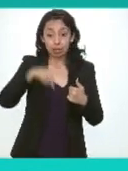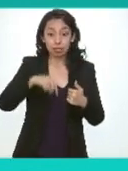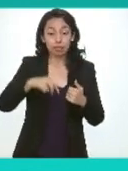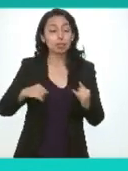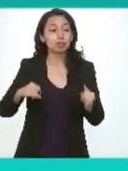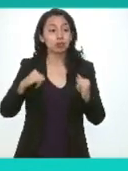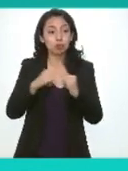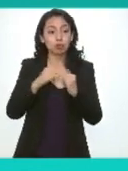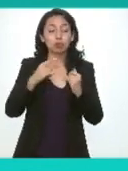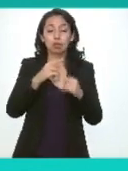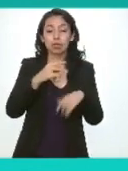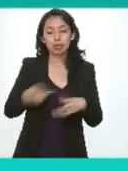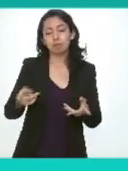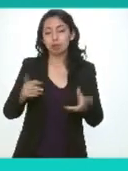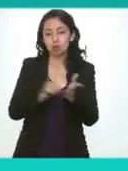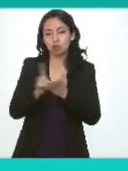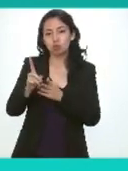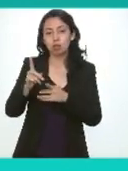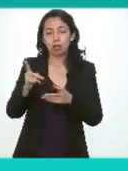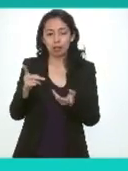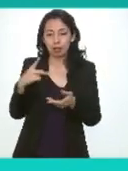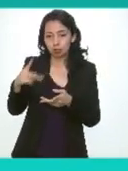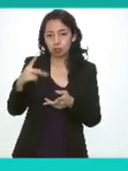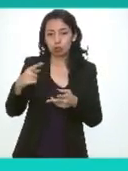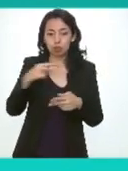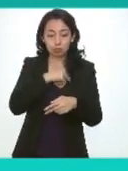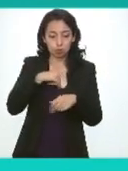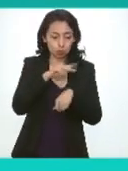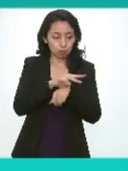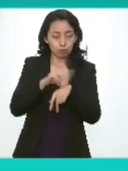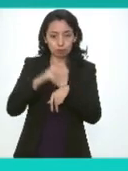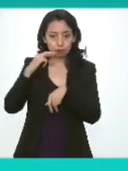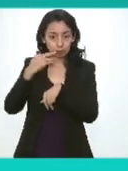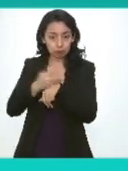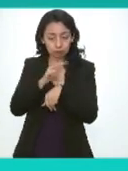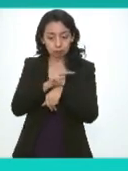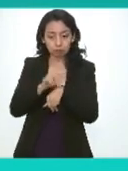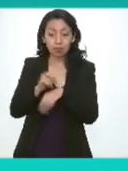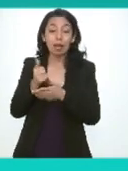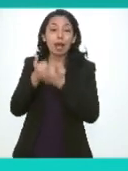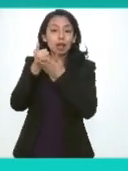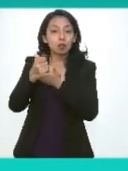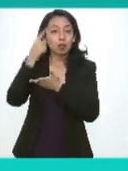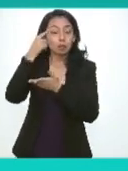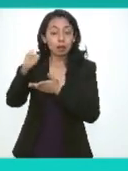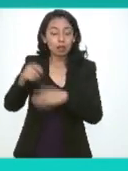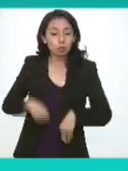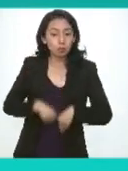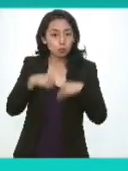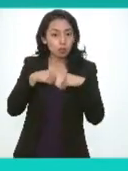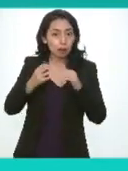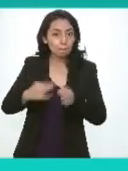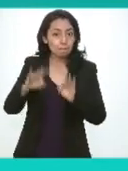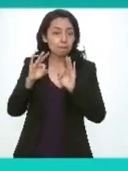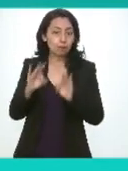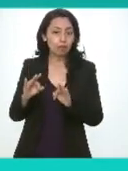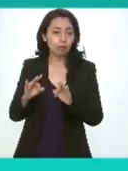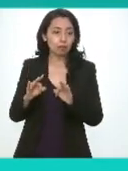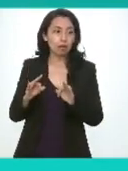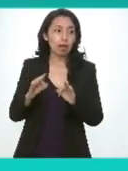estos derechos que tutelamos les lleva en su calidad de vida aquí están quienes han